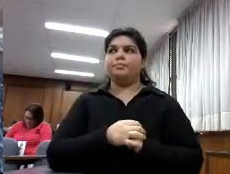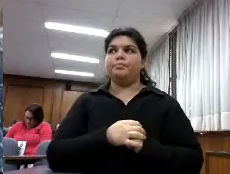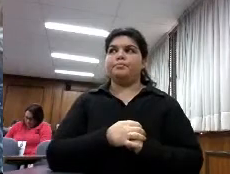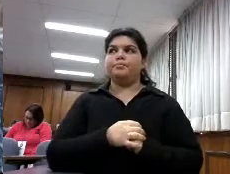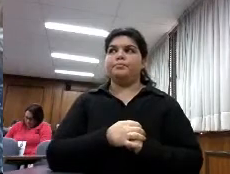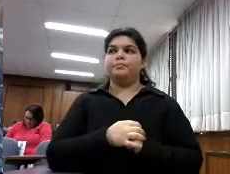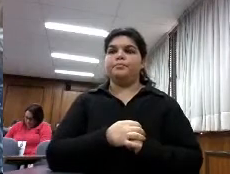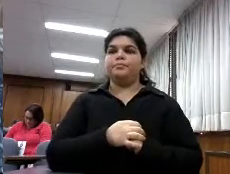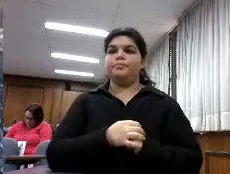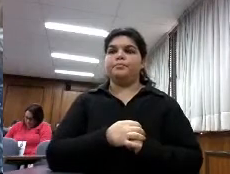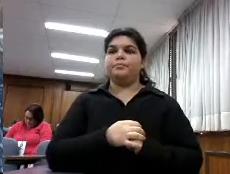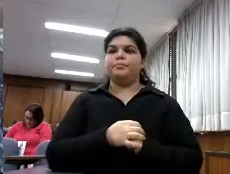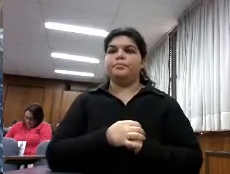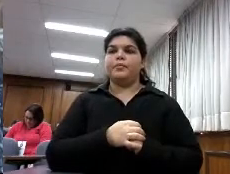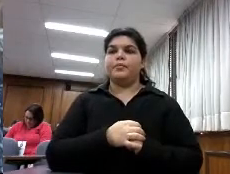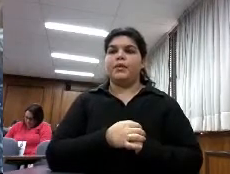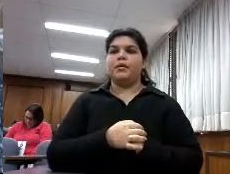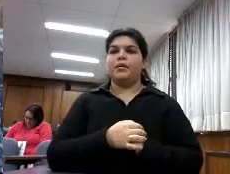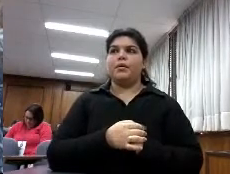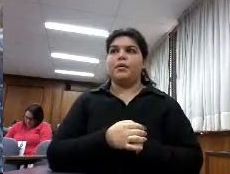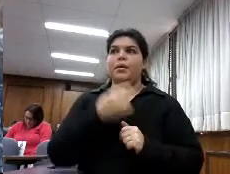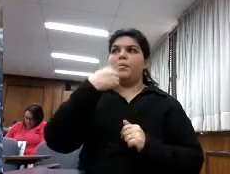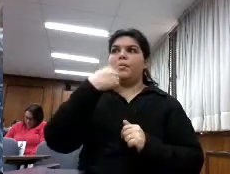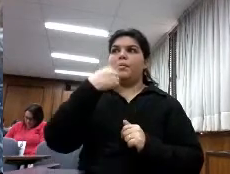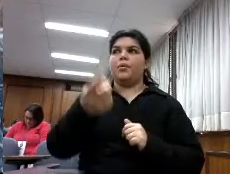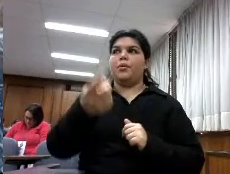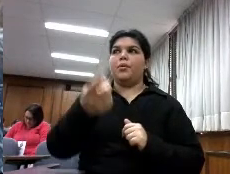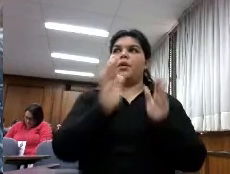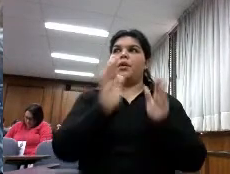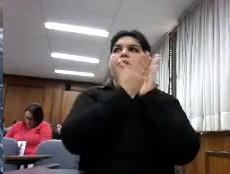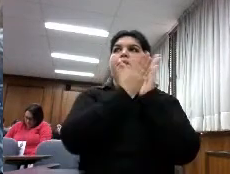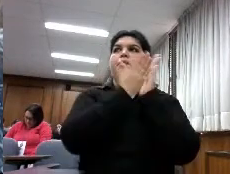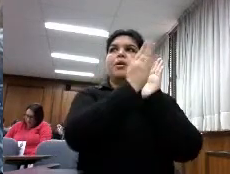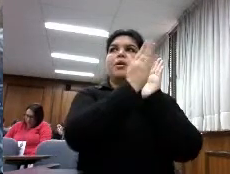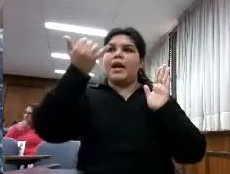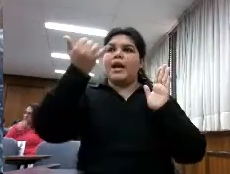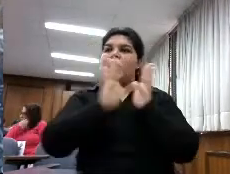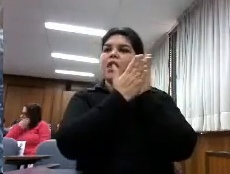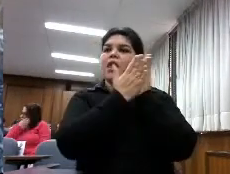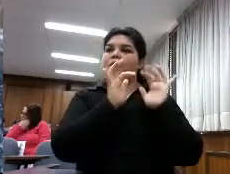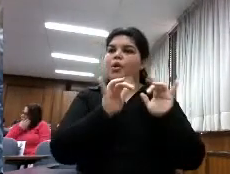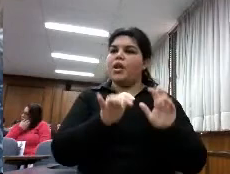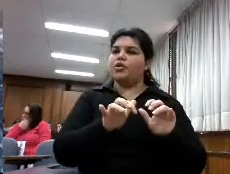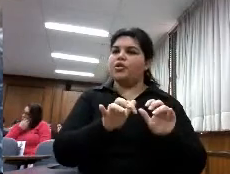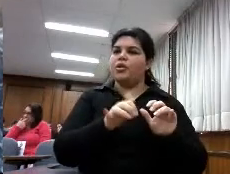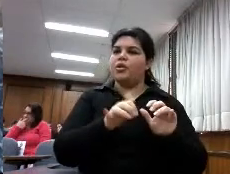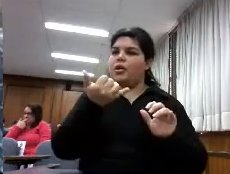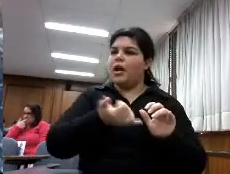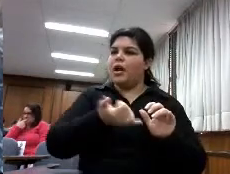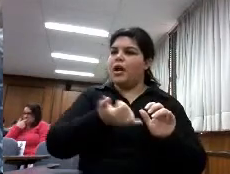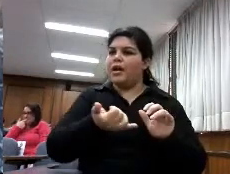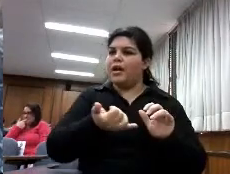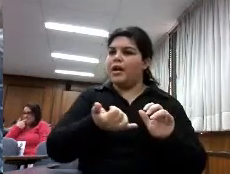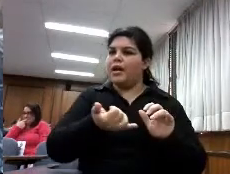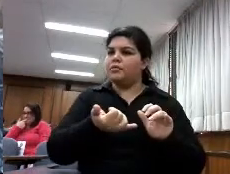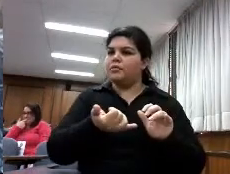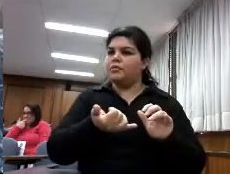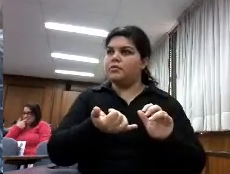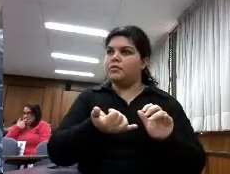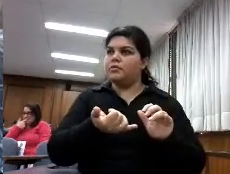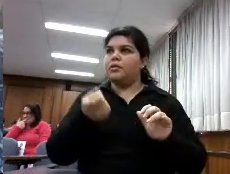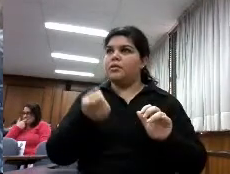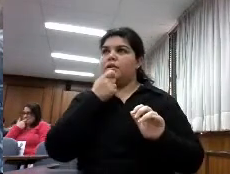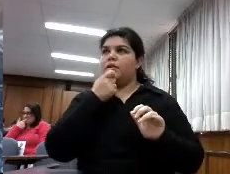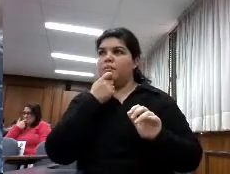les preguntaron si las bibliotecas disponían de libros electrónicos si hicieron alguna distinción entre si incorporaban libros en acceso abierto